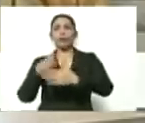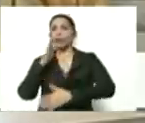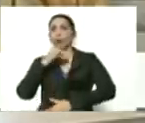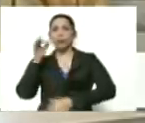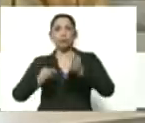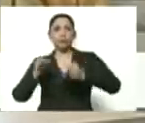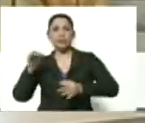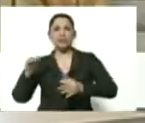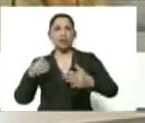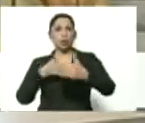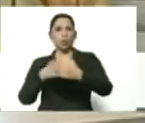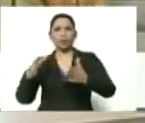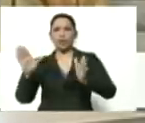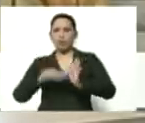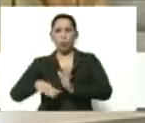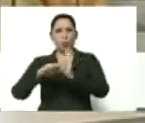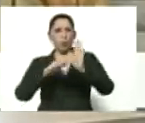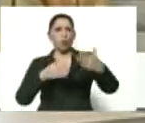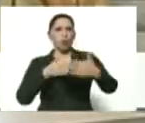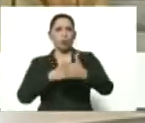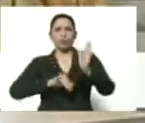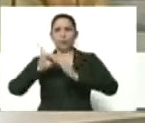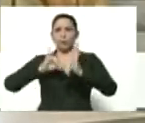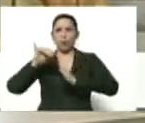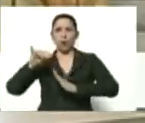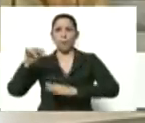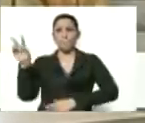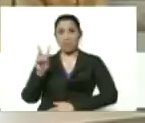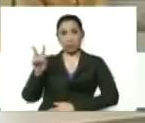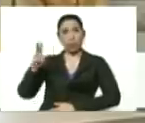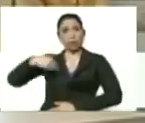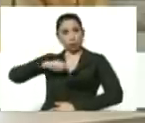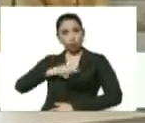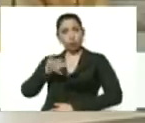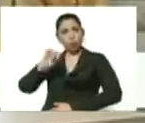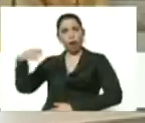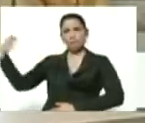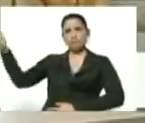el robo hoy más que nunca y desde Venezuela llevamos la bandera la batuta